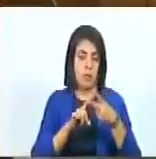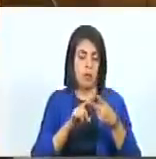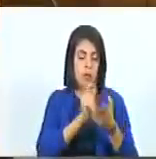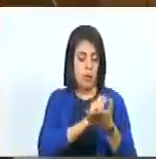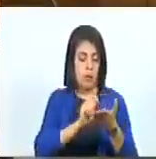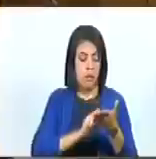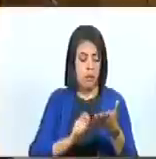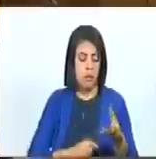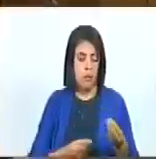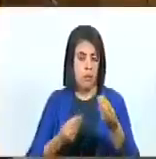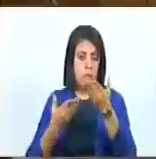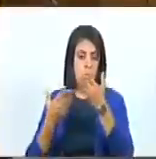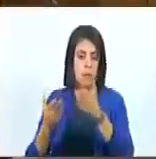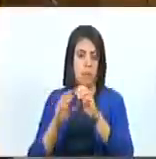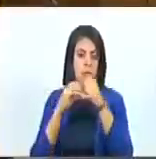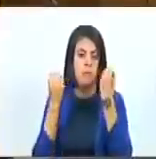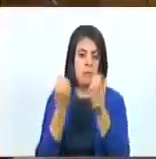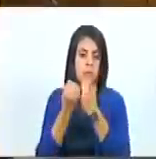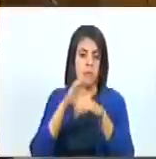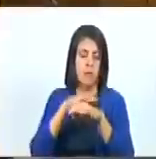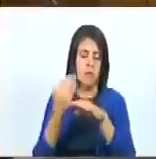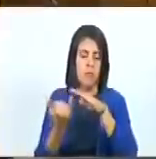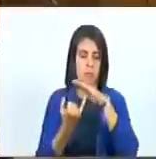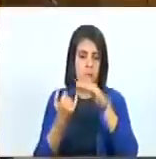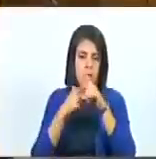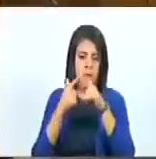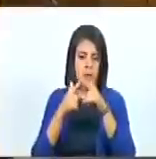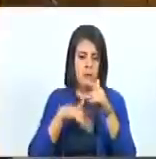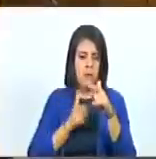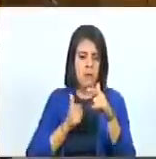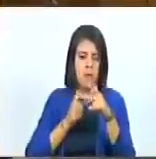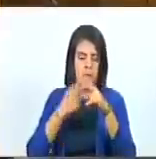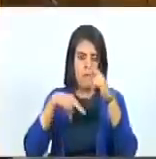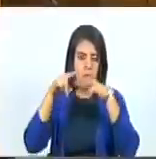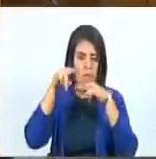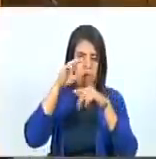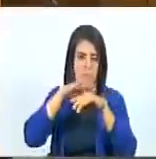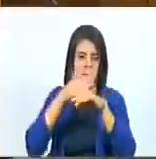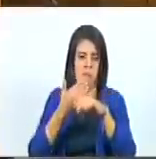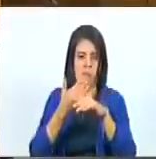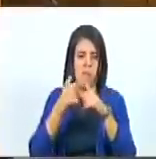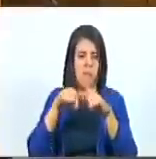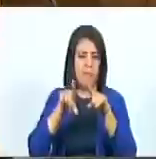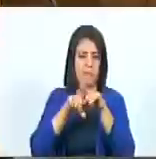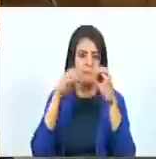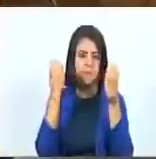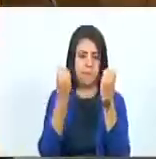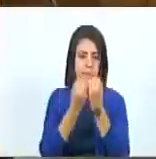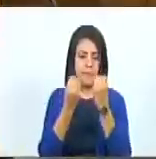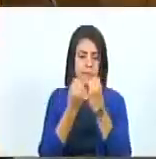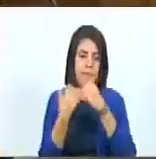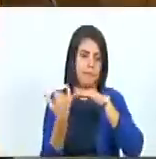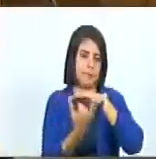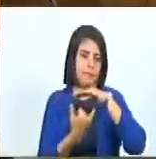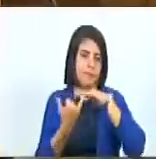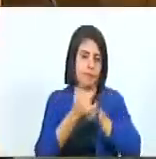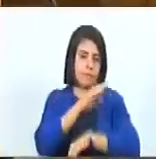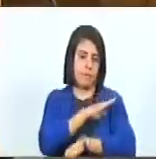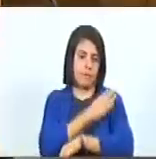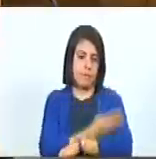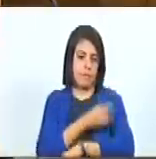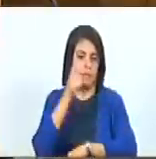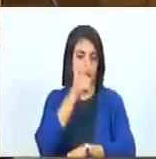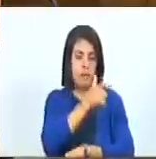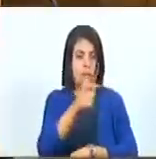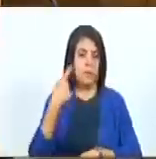levantado se consignará a los órganos o entes competentes en cualquiera de sus niveles, así como a las organizaciones e instancias del Poder Popular,